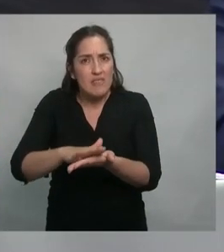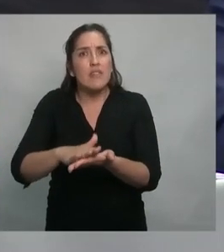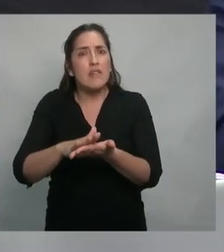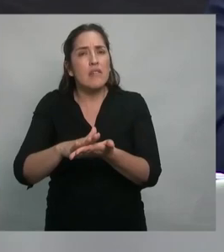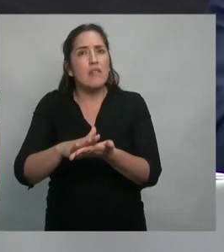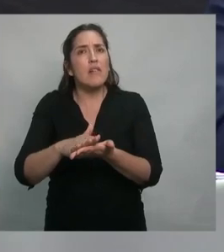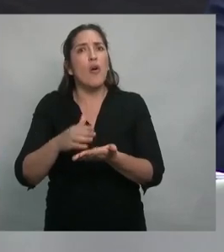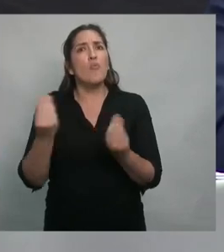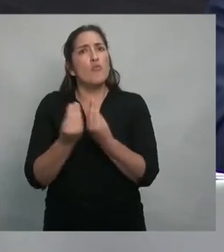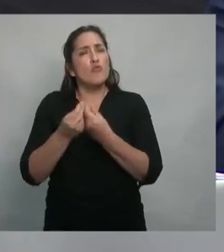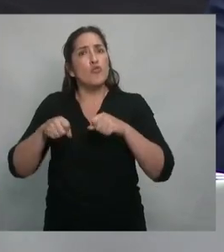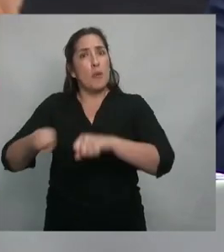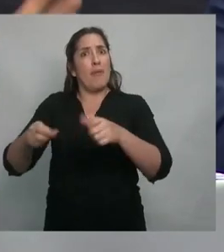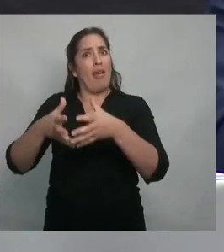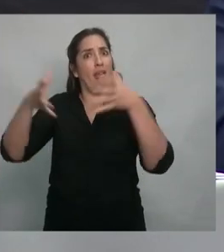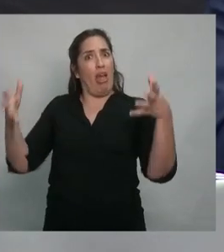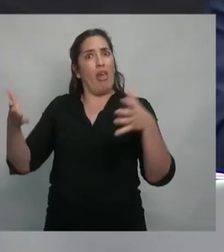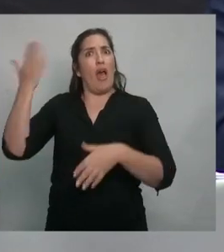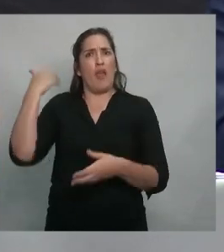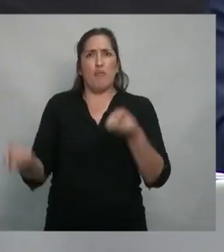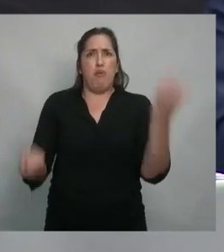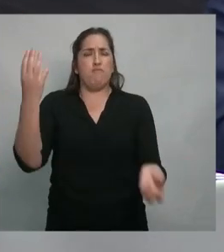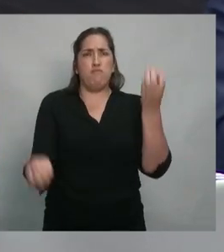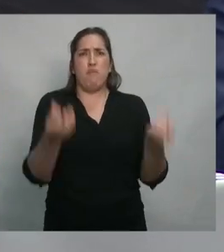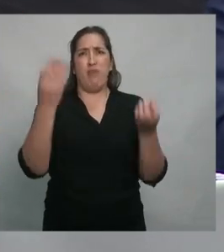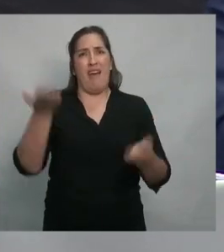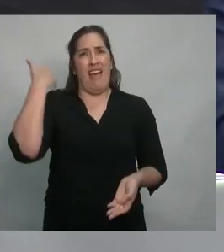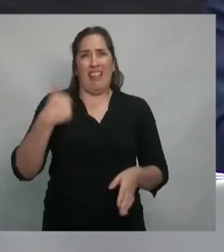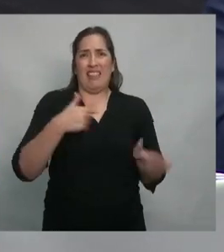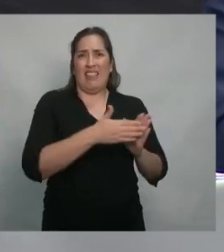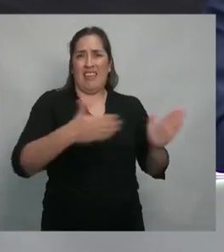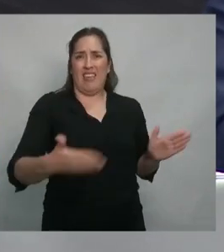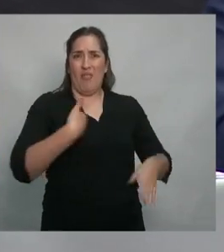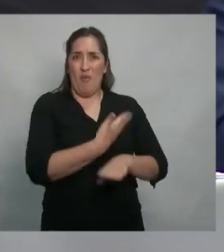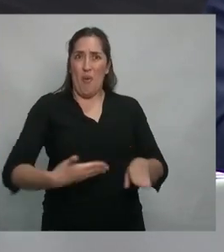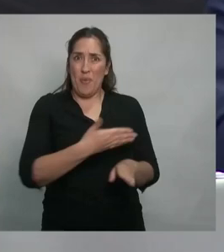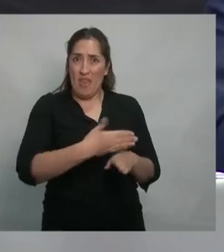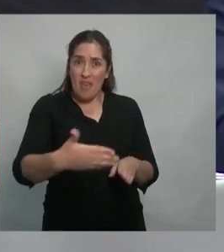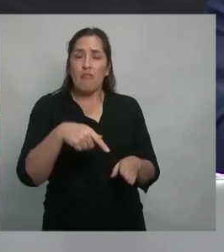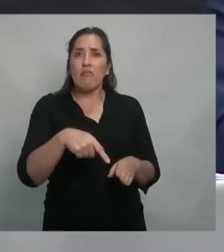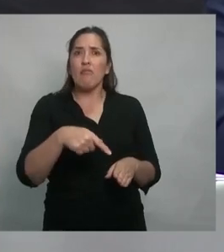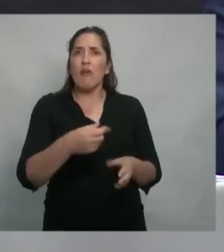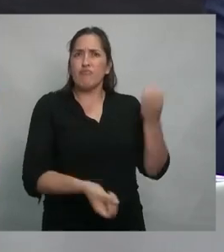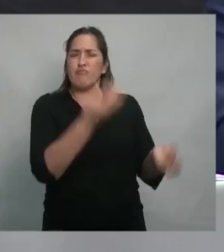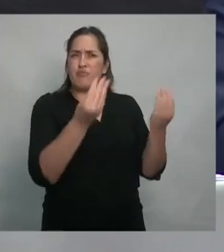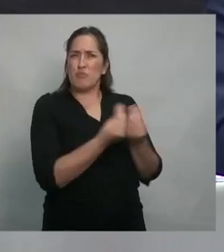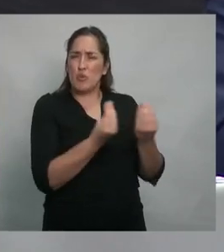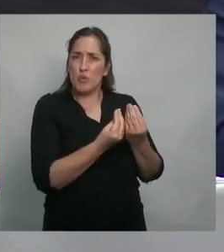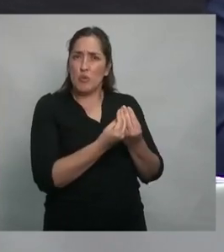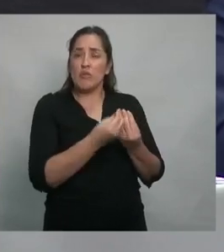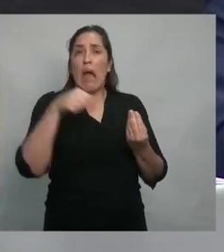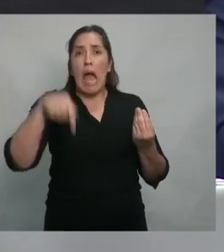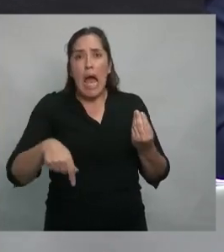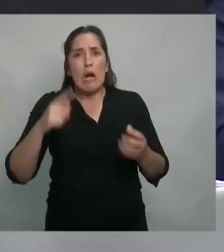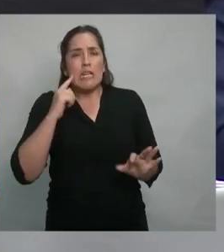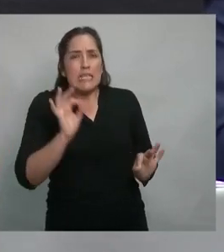importantes cadenas que explotaron en crecimiento durante nuestra gestión, hoy están reestructurando